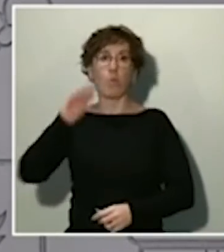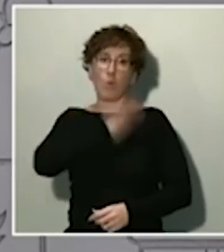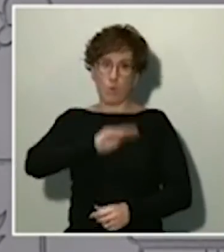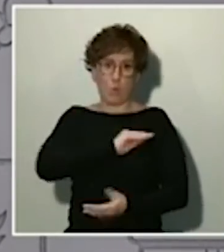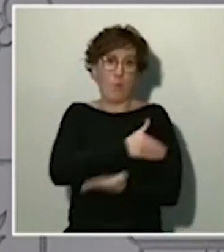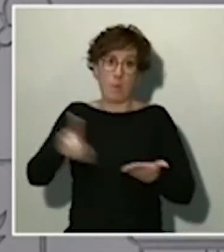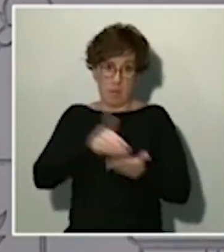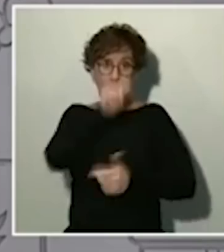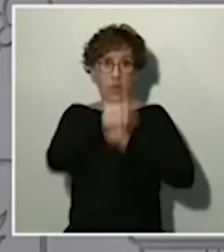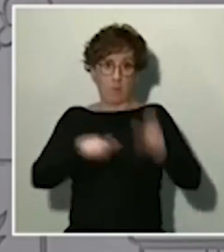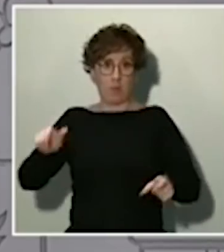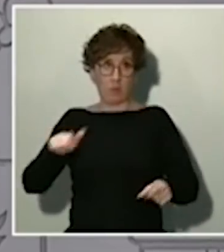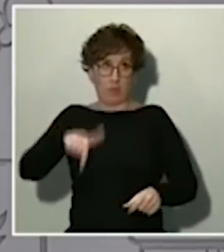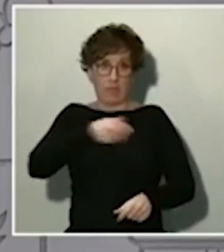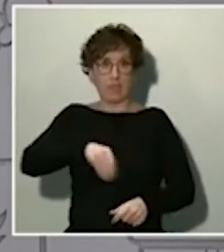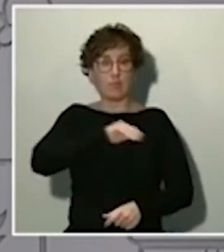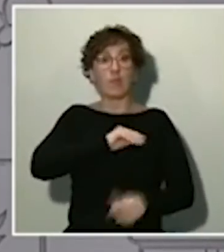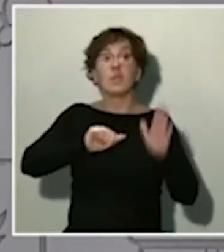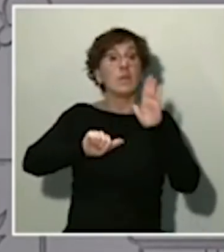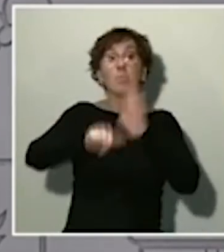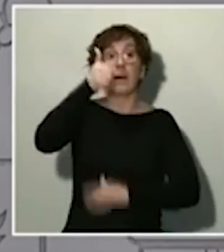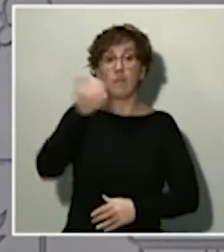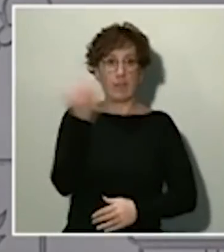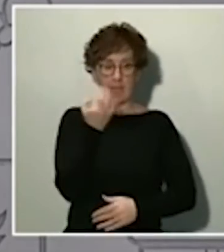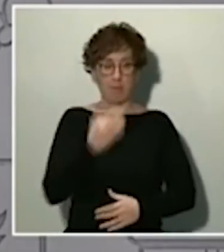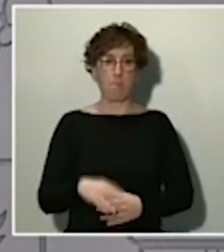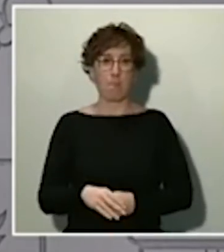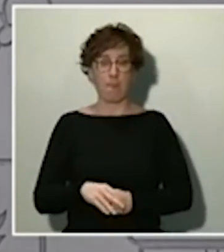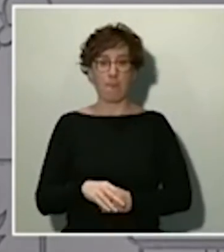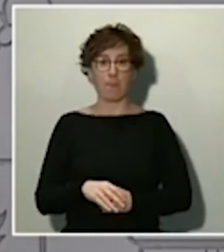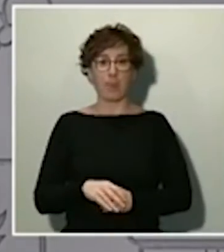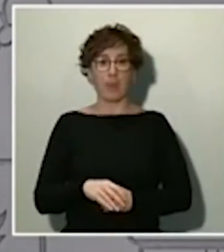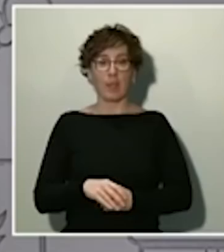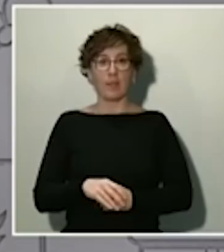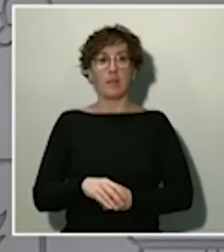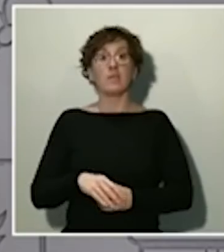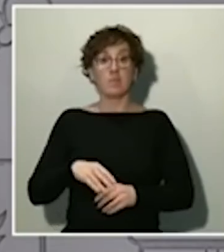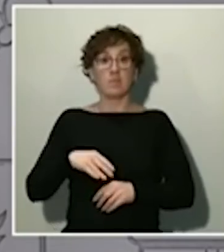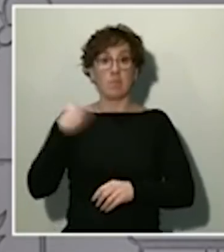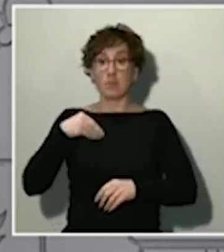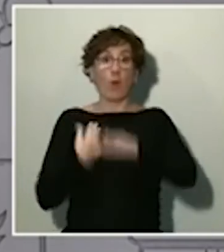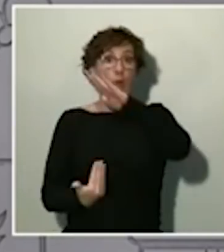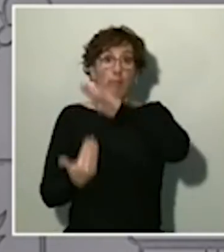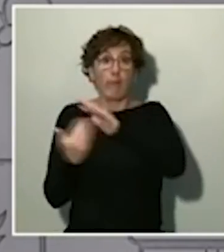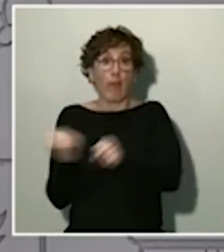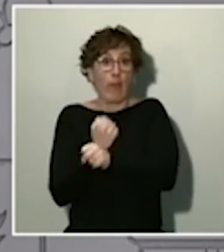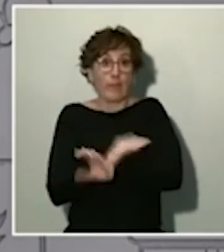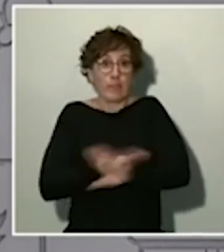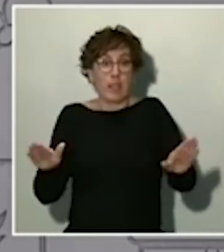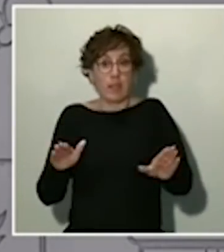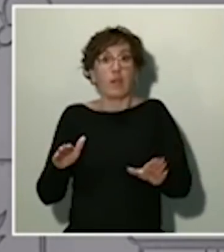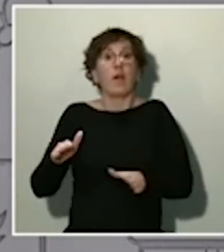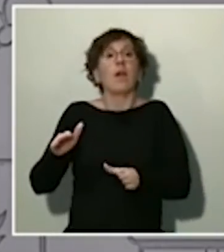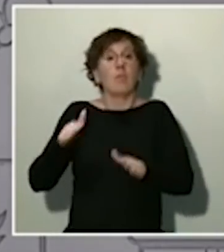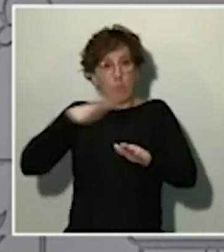más importantes, hemos aprobado flexibilizar el acceso a la prestación por cese de actividad, que será compatible con la